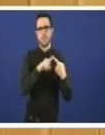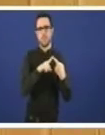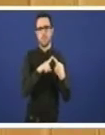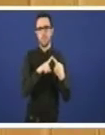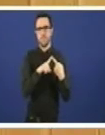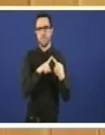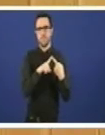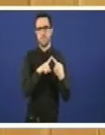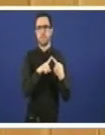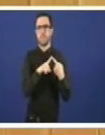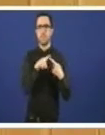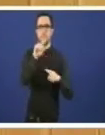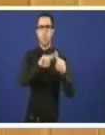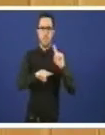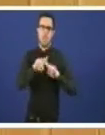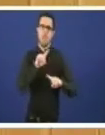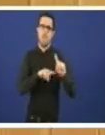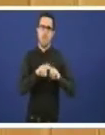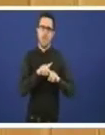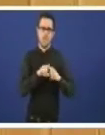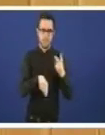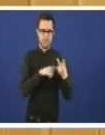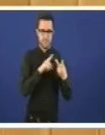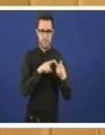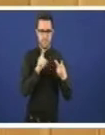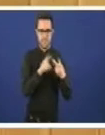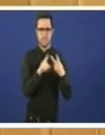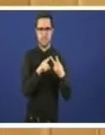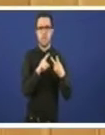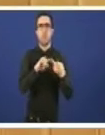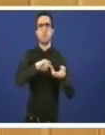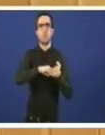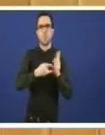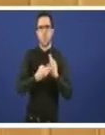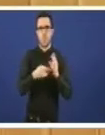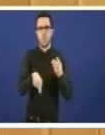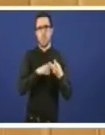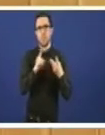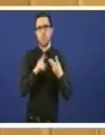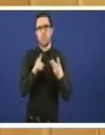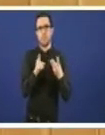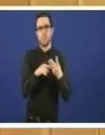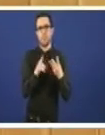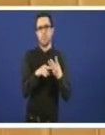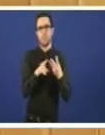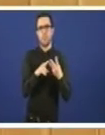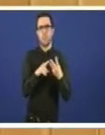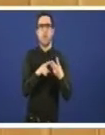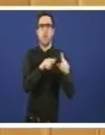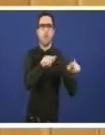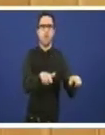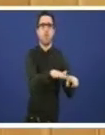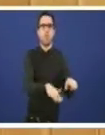o problema en segundo termo a solución e en terceiro e último lugar a ubicación